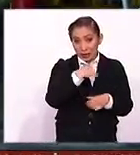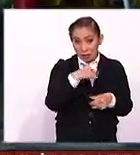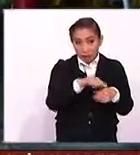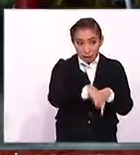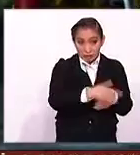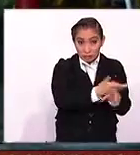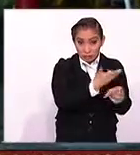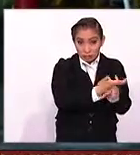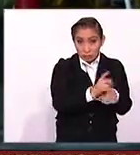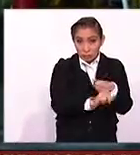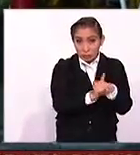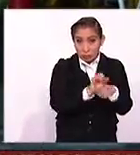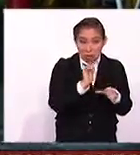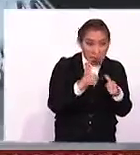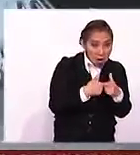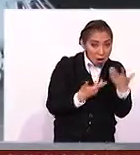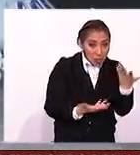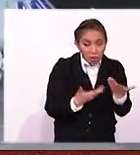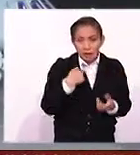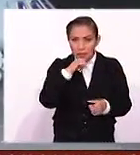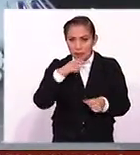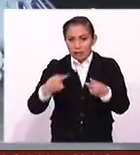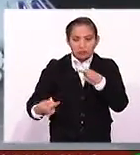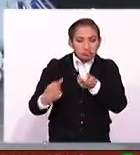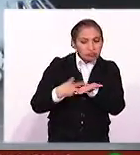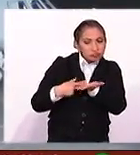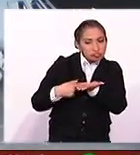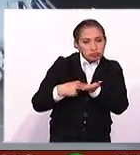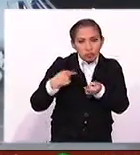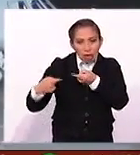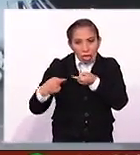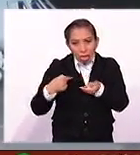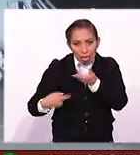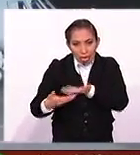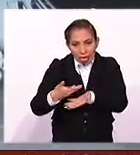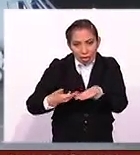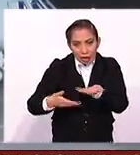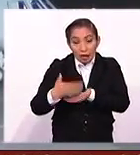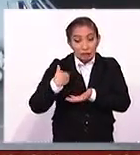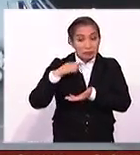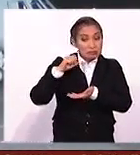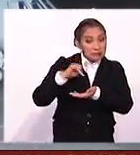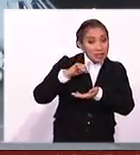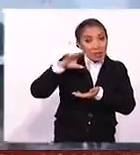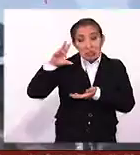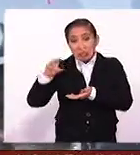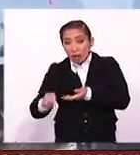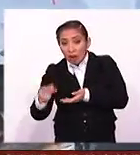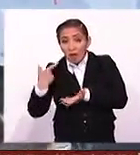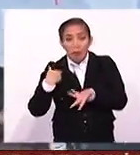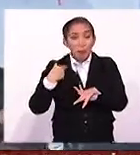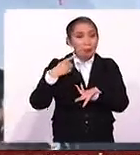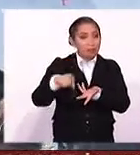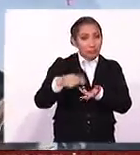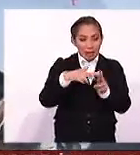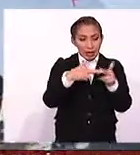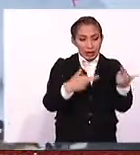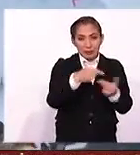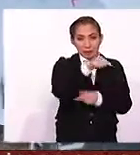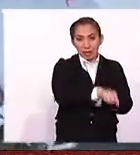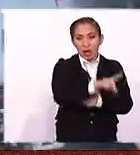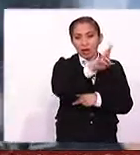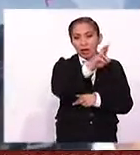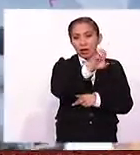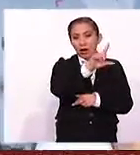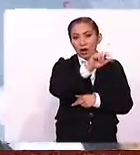Unidos. Y evidentemente, el debate que se está dando es, por una parte, sobre la conveniencia o la propiedad que una revista como